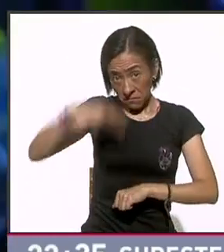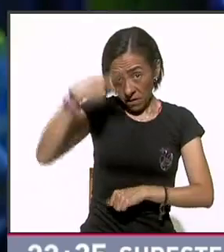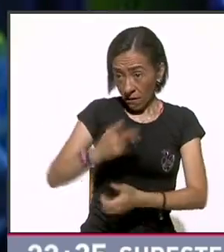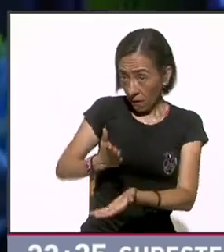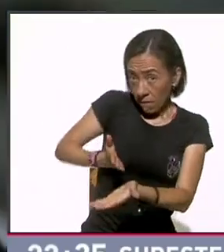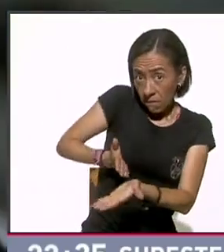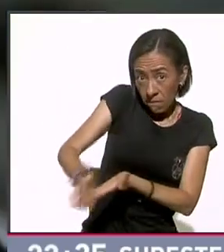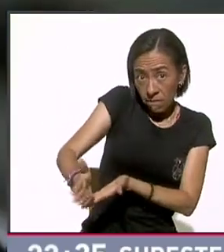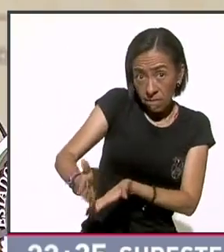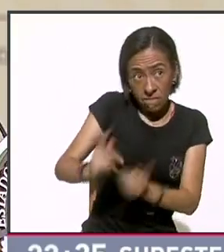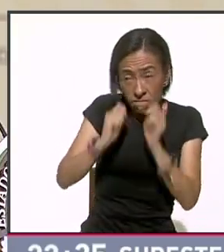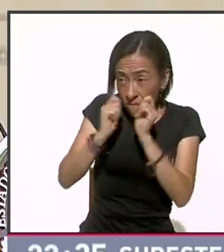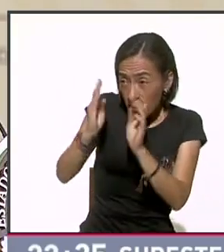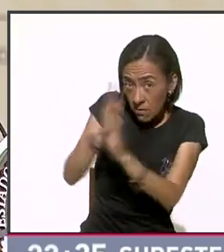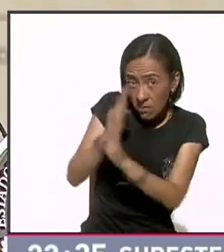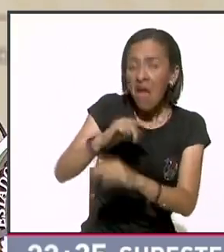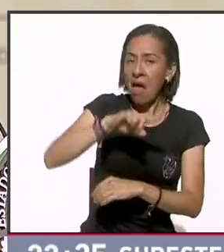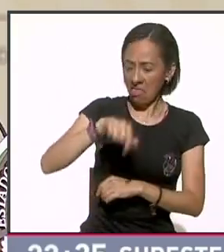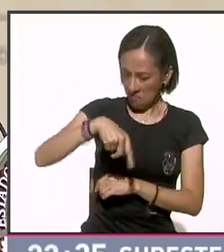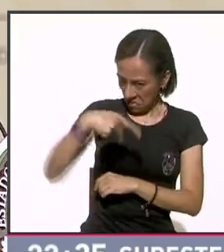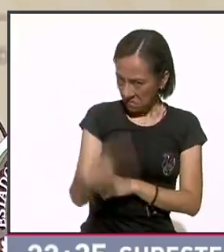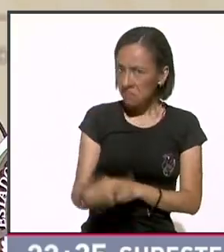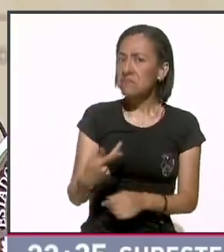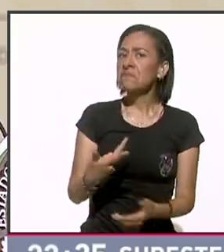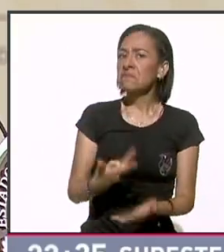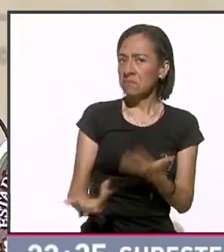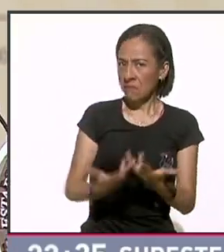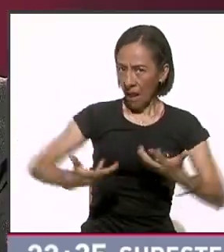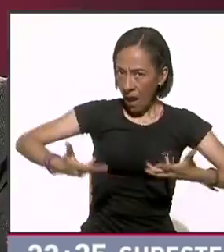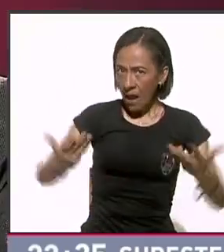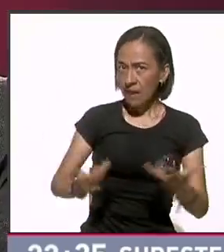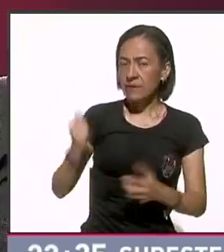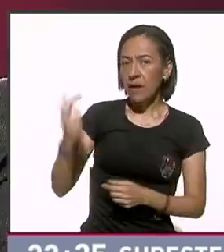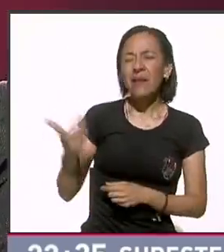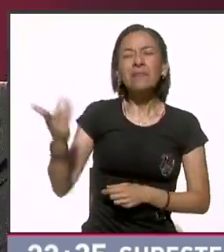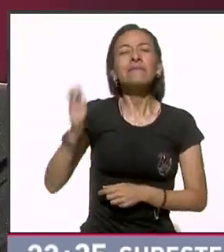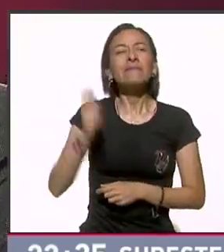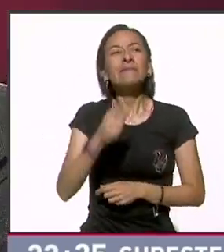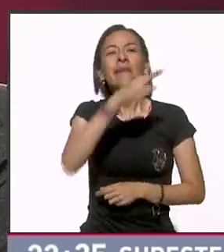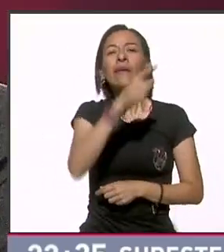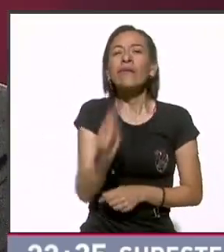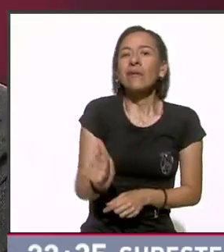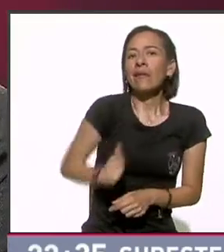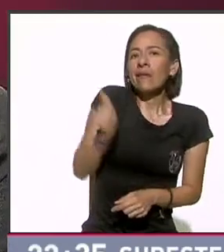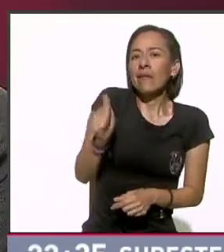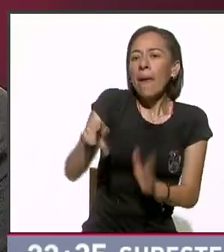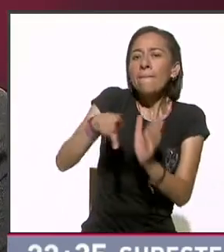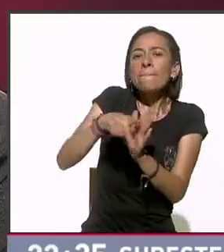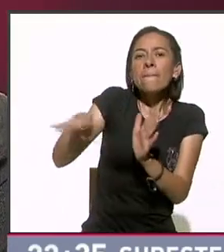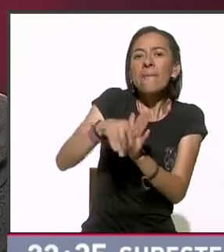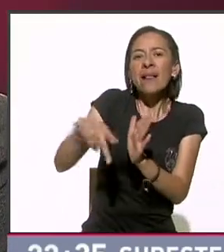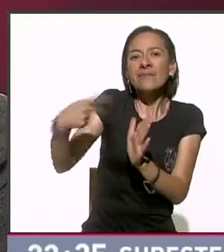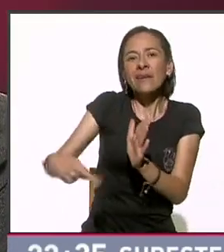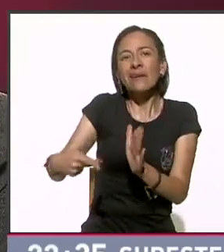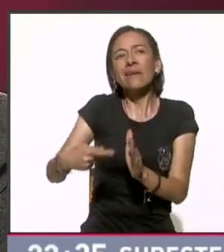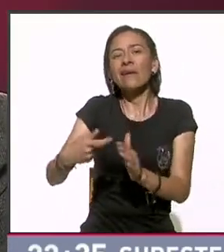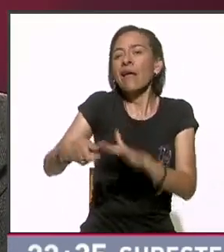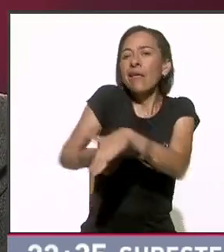tomarán acciones. Utilizando como instrumento a la prensa vendida o alquilada de nuestro país